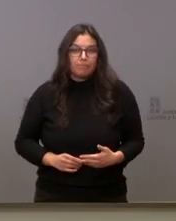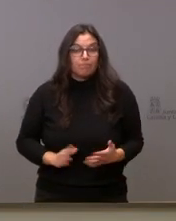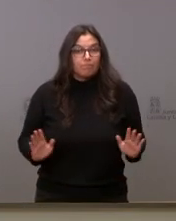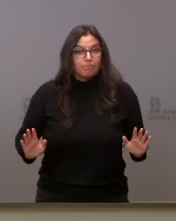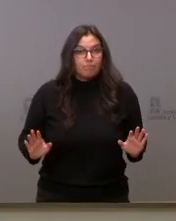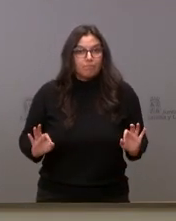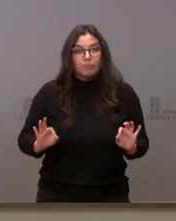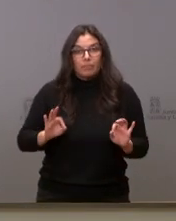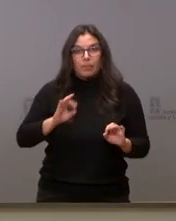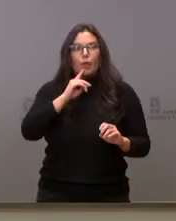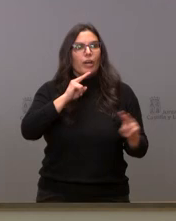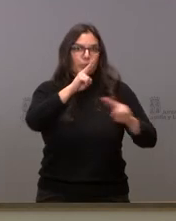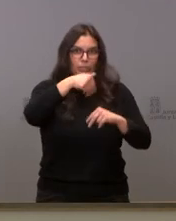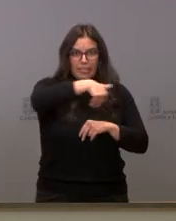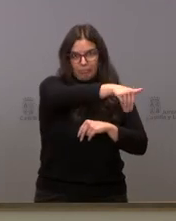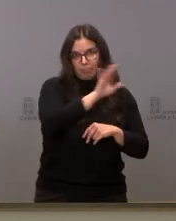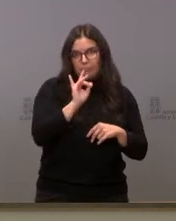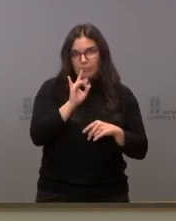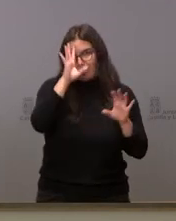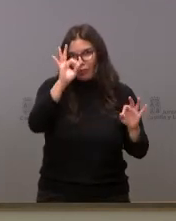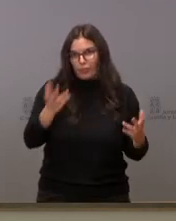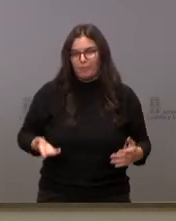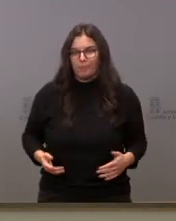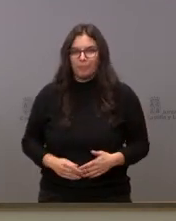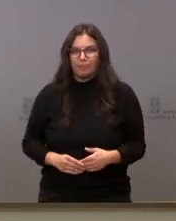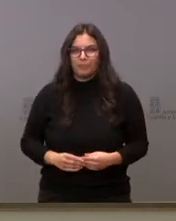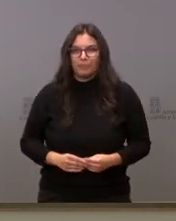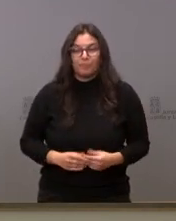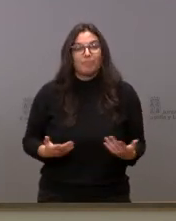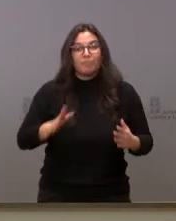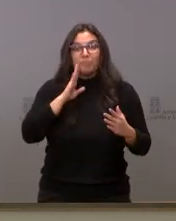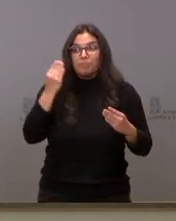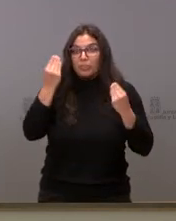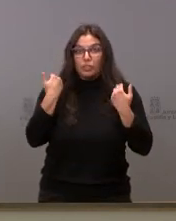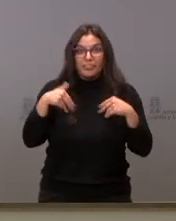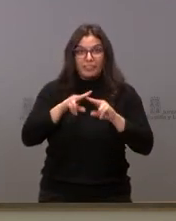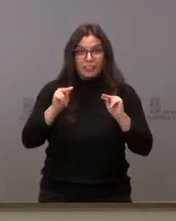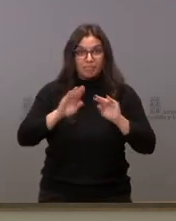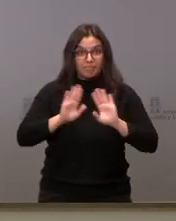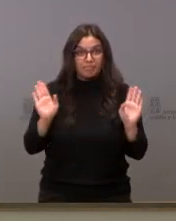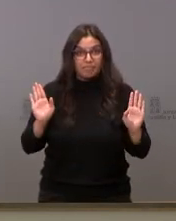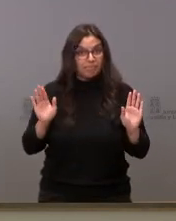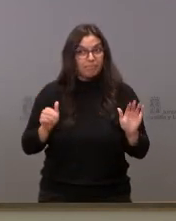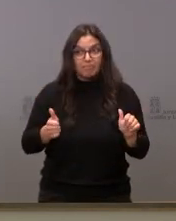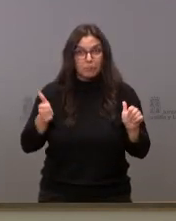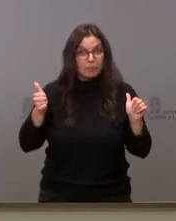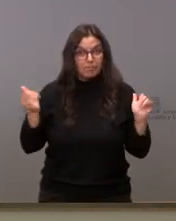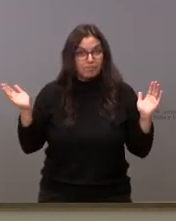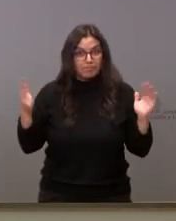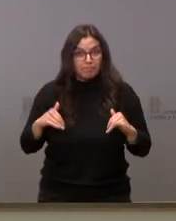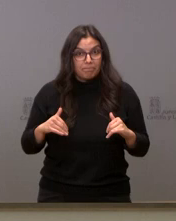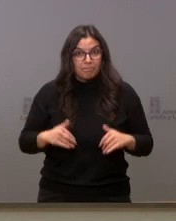Pero se lo haremos llegar, como en todas las ocasiones. Decía que creo que hemos llegado al final, no hay ninguna pregunta más.